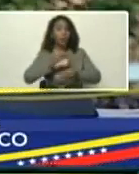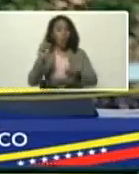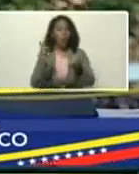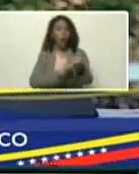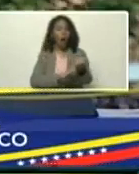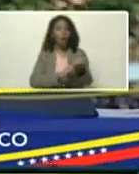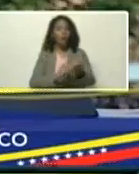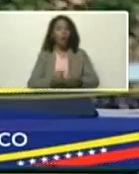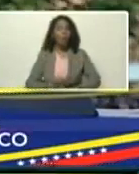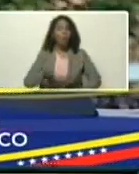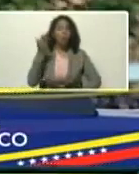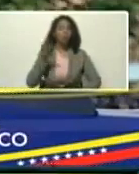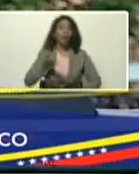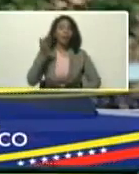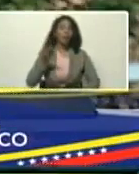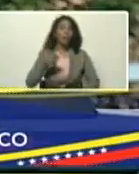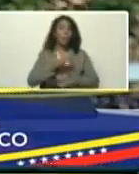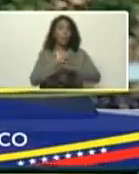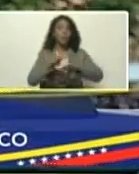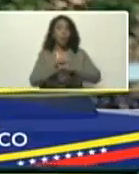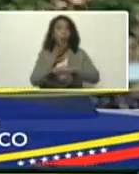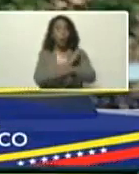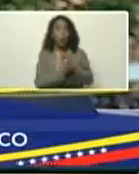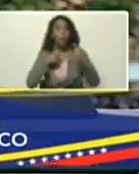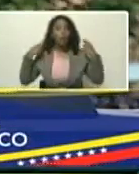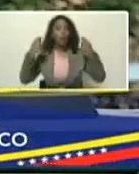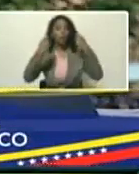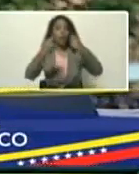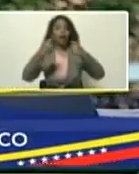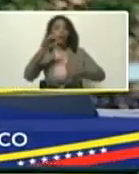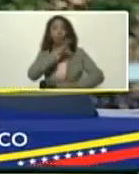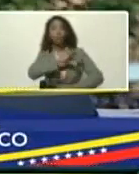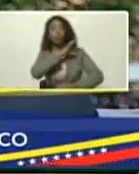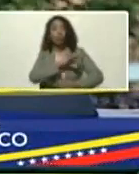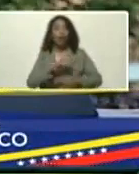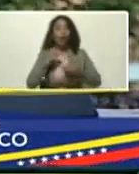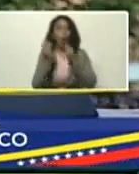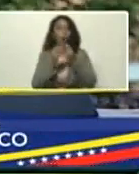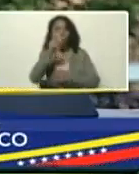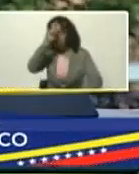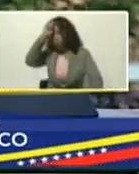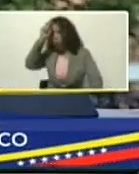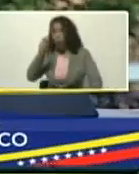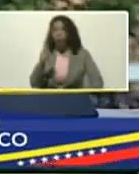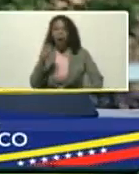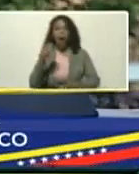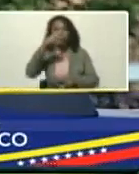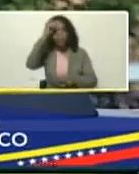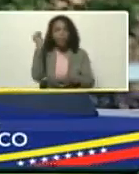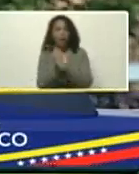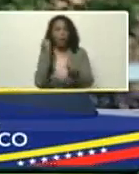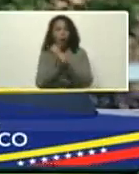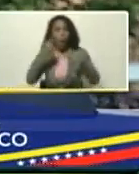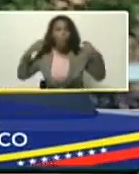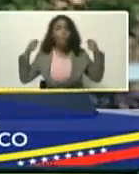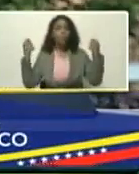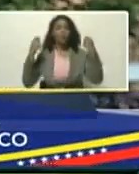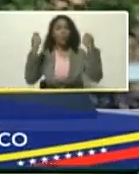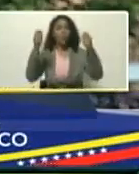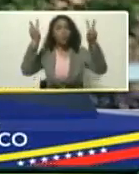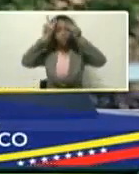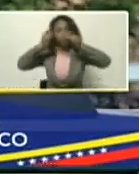anual, por el ministerio, del poder popular, para el ecosocialismo, como un reconocimiento, al desempeño, de innovadores, e